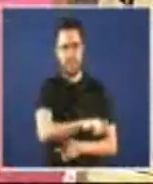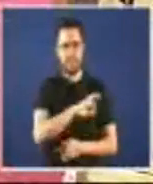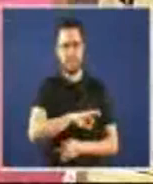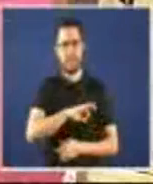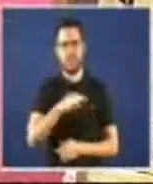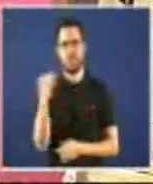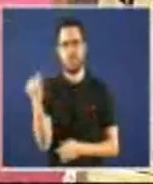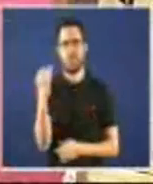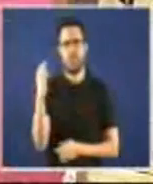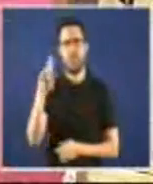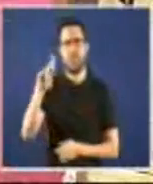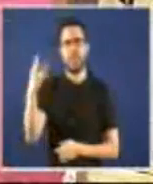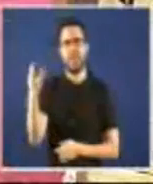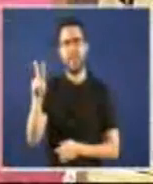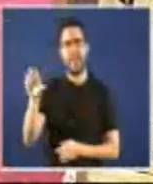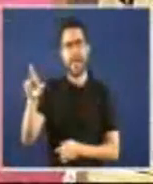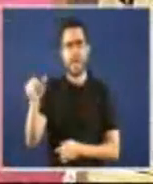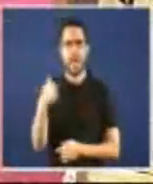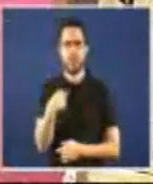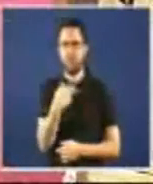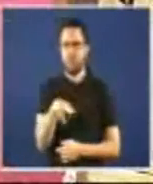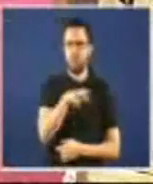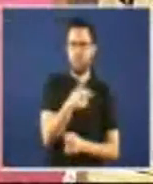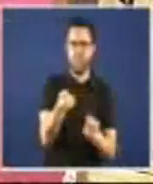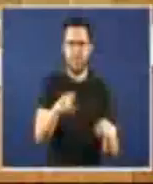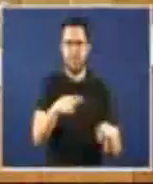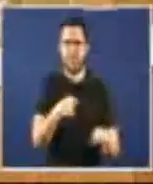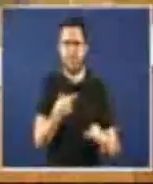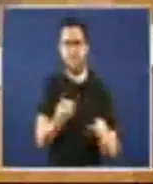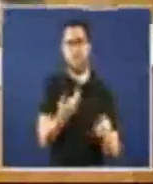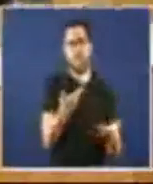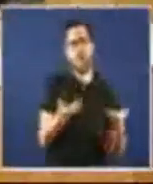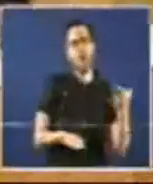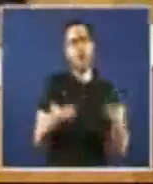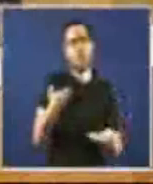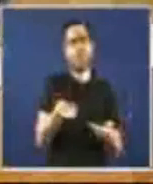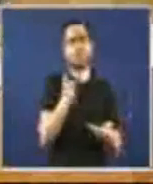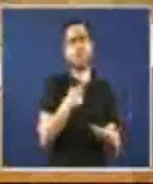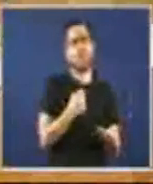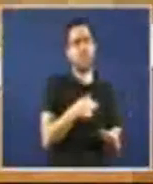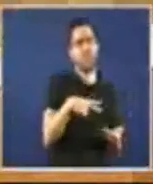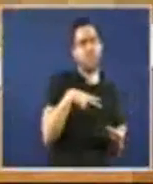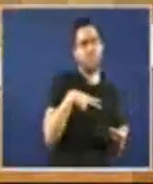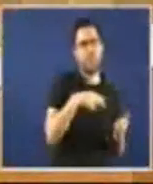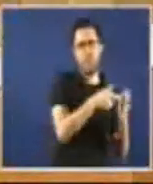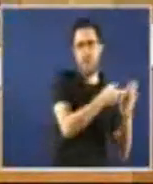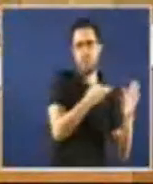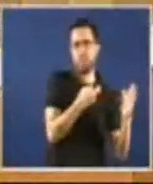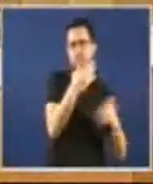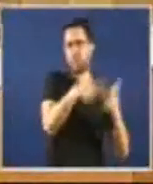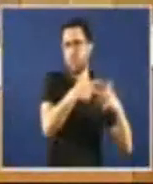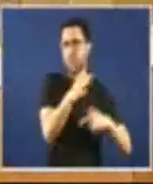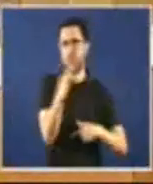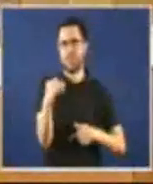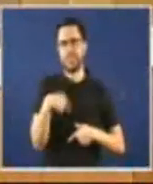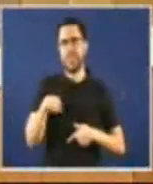precisamente o Servicio da Debeda vostedes retiran o que gastan o Servicio da Debeda e dentro do resto resulta que parece que o gasto social aumenta. Eso é unha